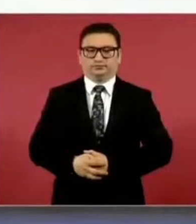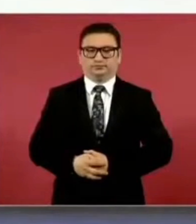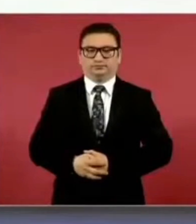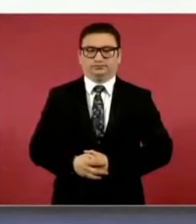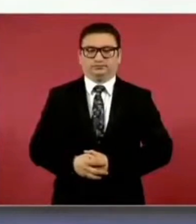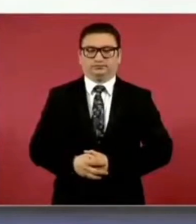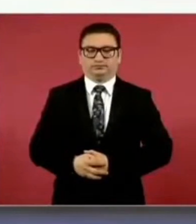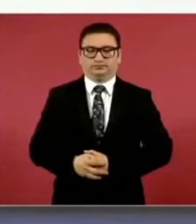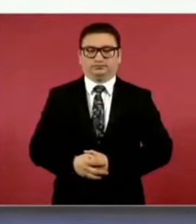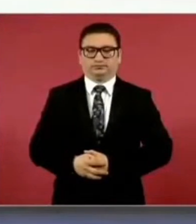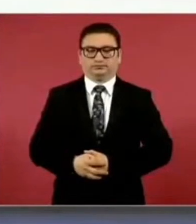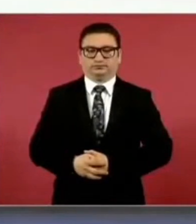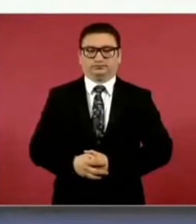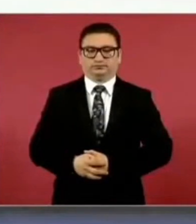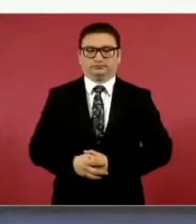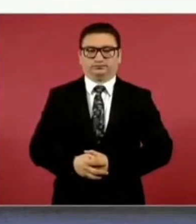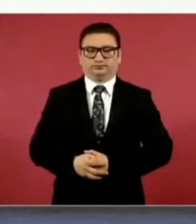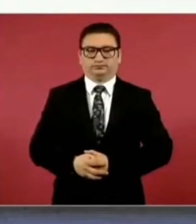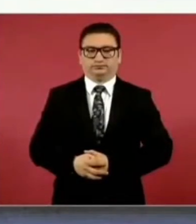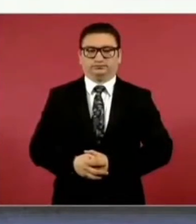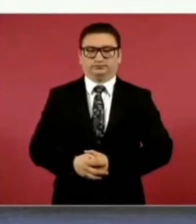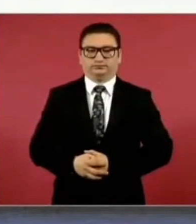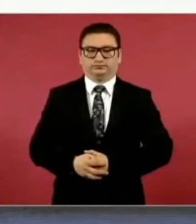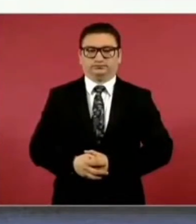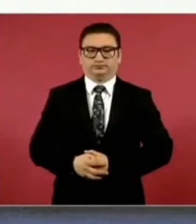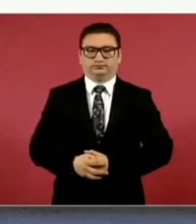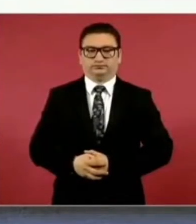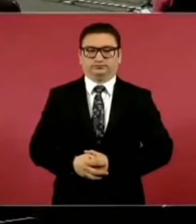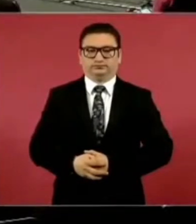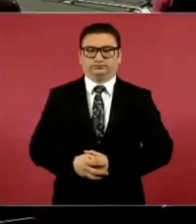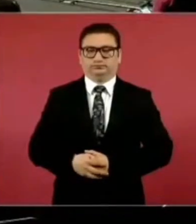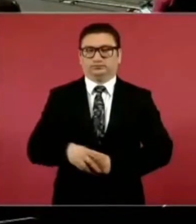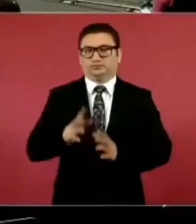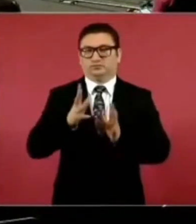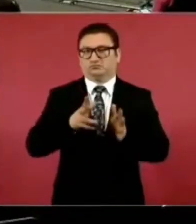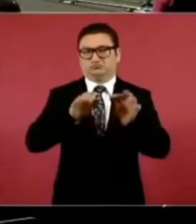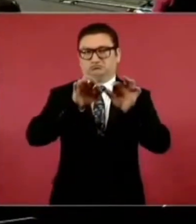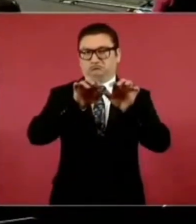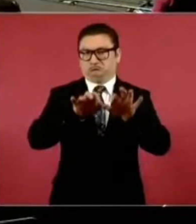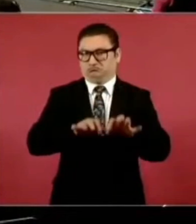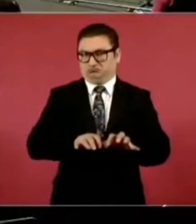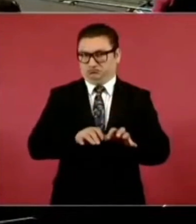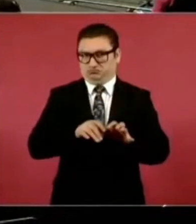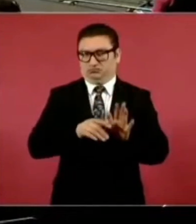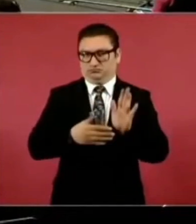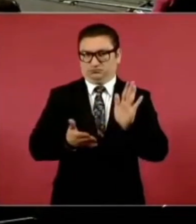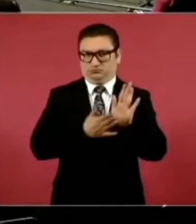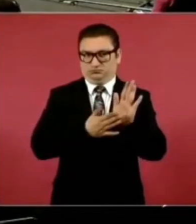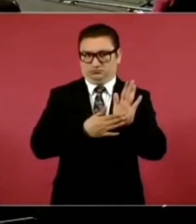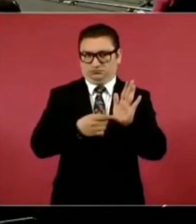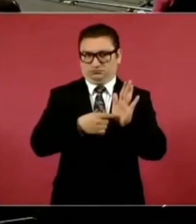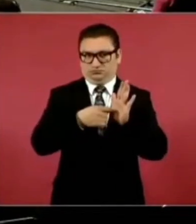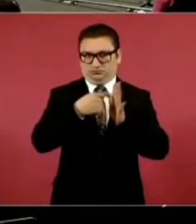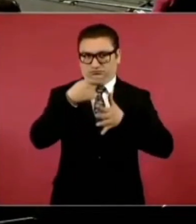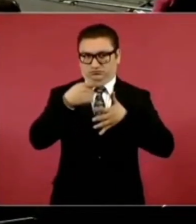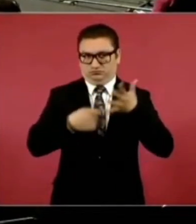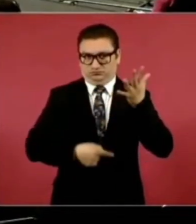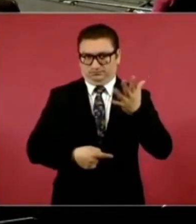Aquí está el, el, el decreto con los considerandos